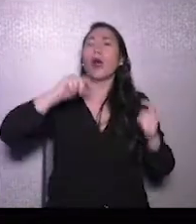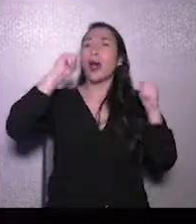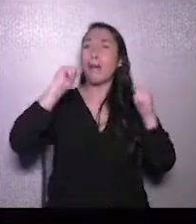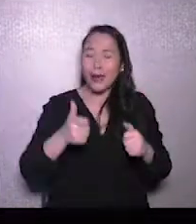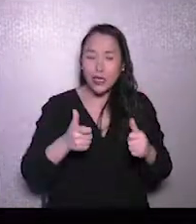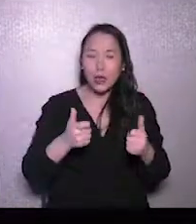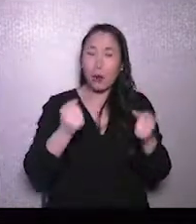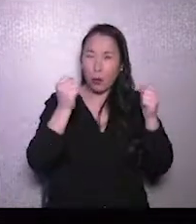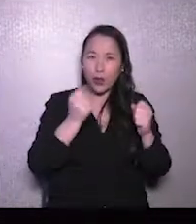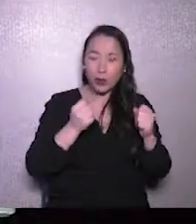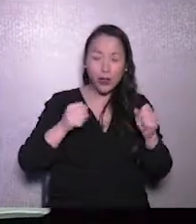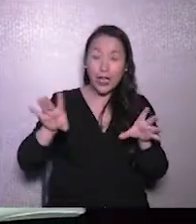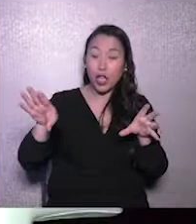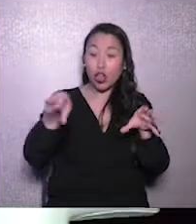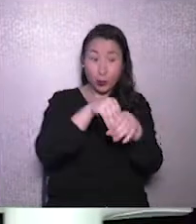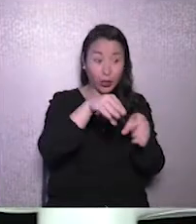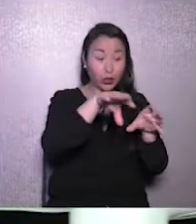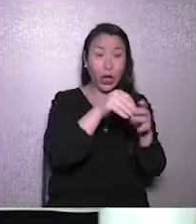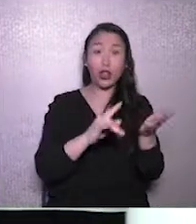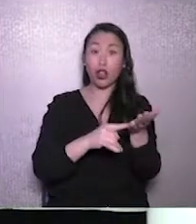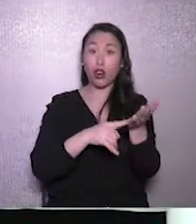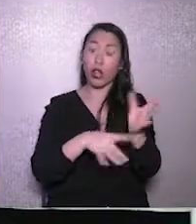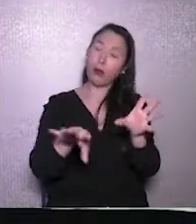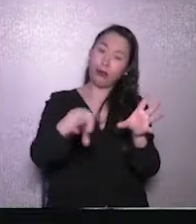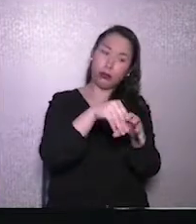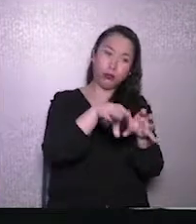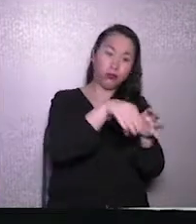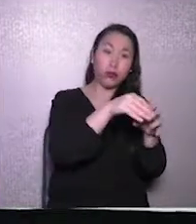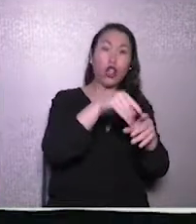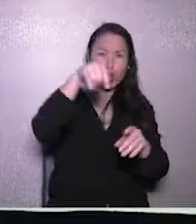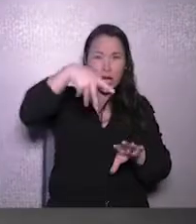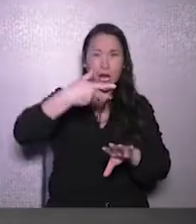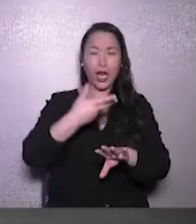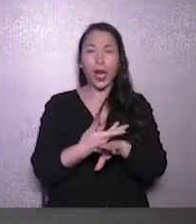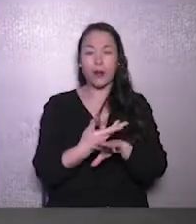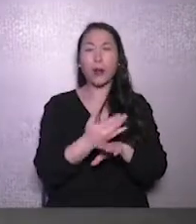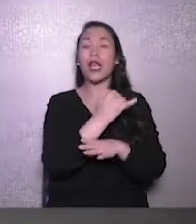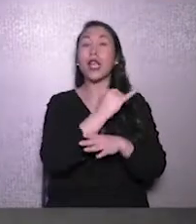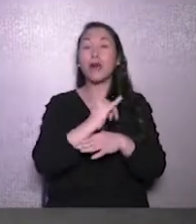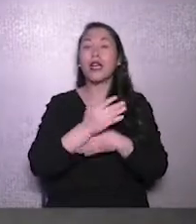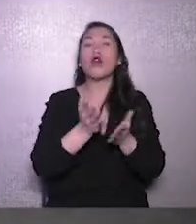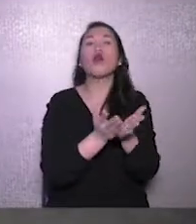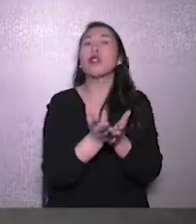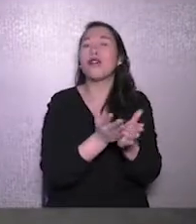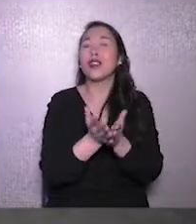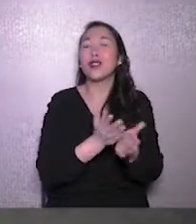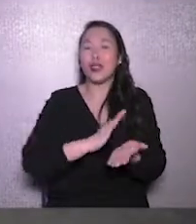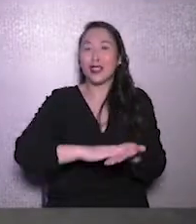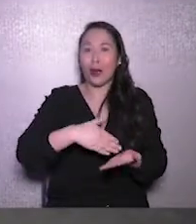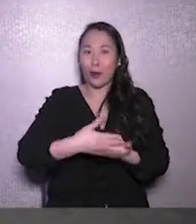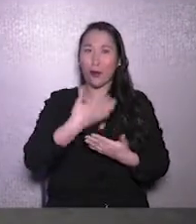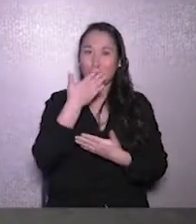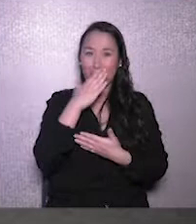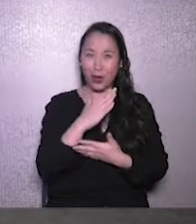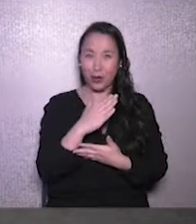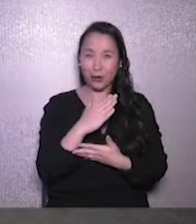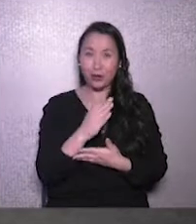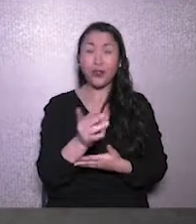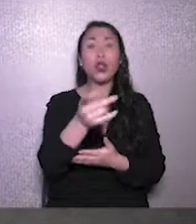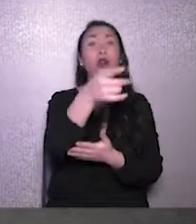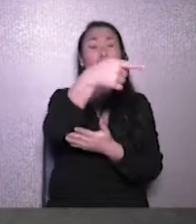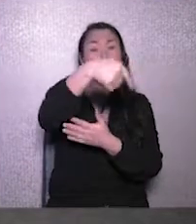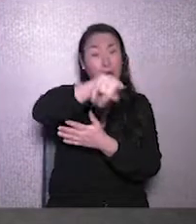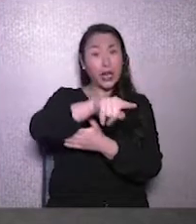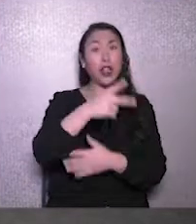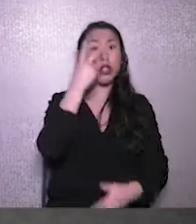incorporando todas estas tecnologías que hoy día están presentes, de manera que nos lleven a un servicio de salud mucho mejor. Y ustedes que han tenido